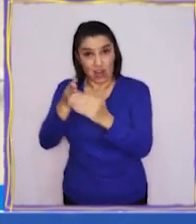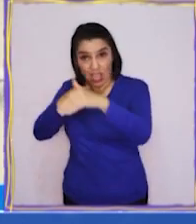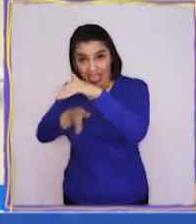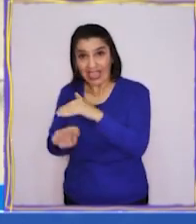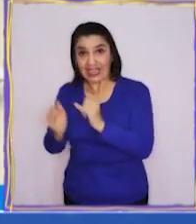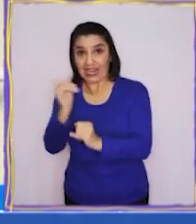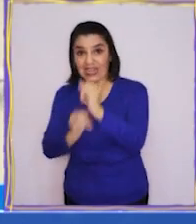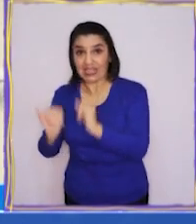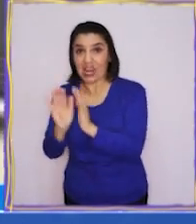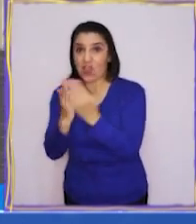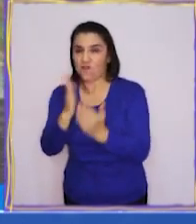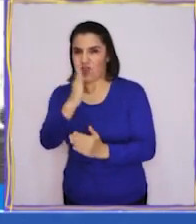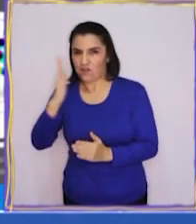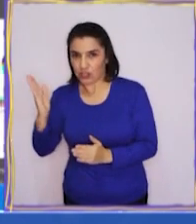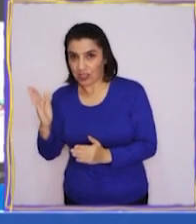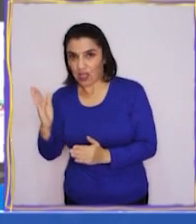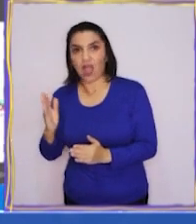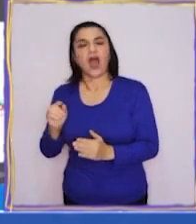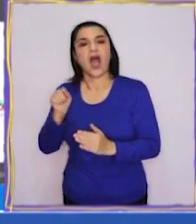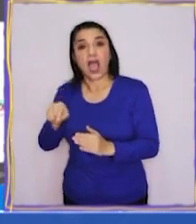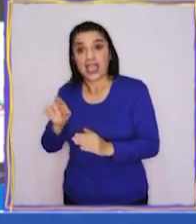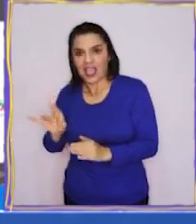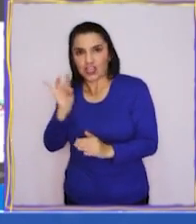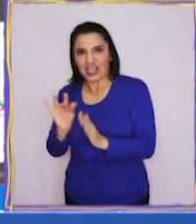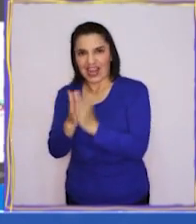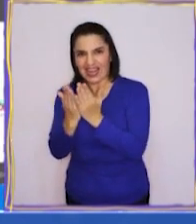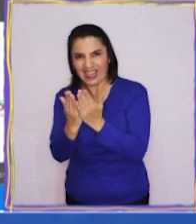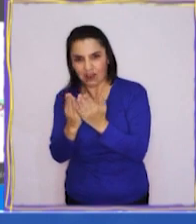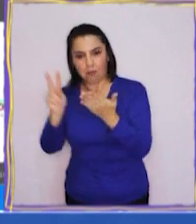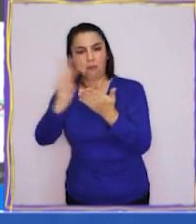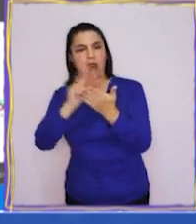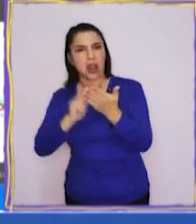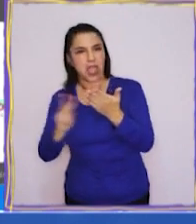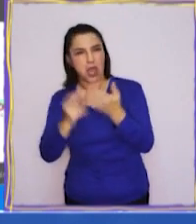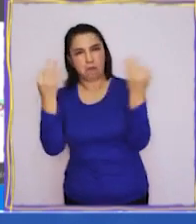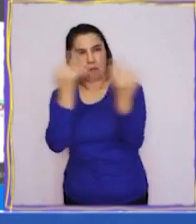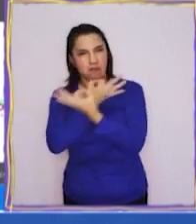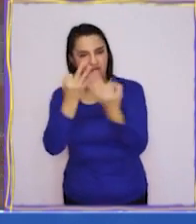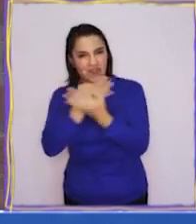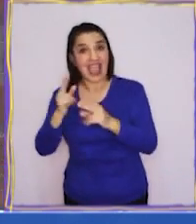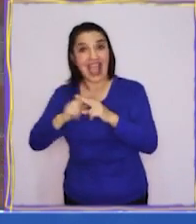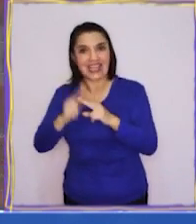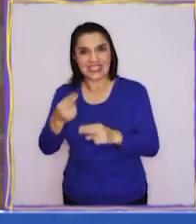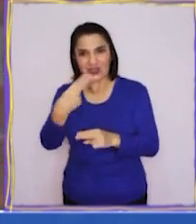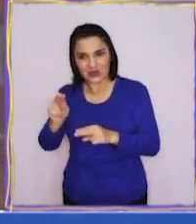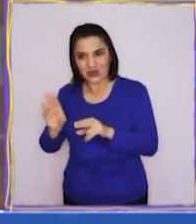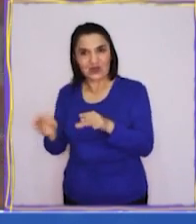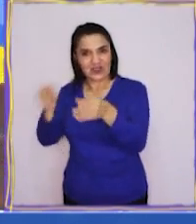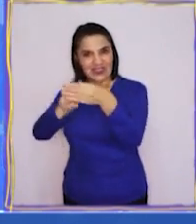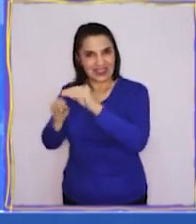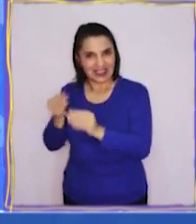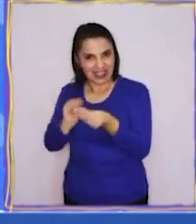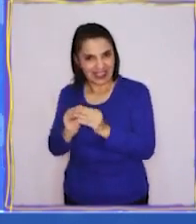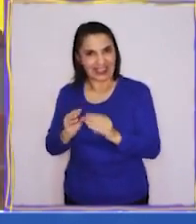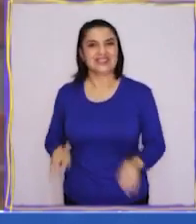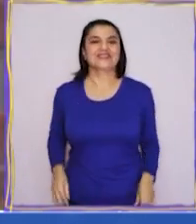entren a la Biblioteca Digital Escolar y ahí podrán encontrar este libro y seguir todas las instrucciones para poder crear sus propias figuras de origami.